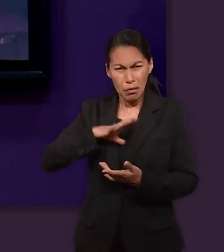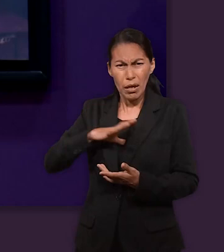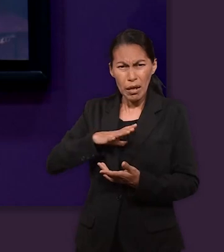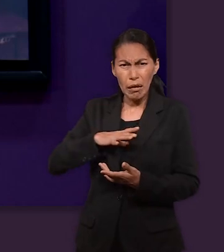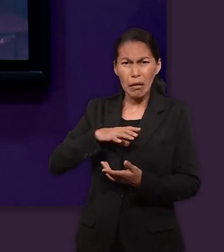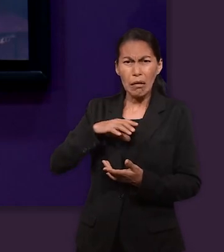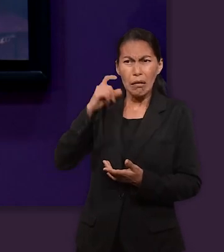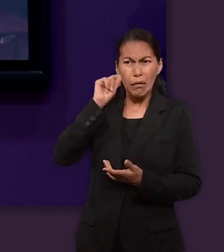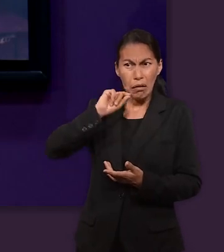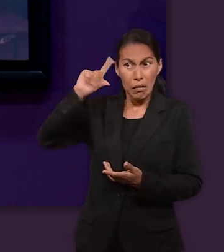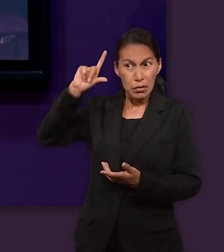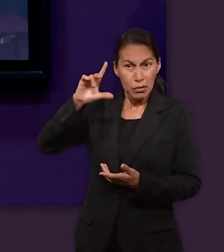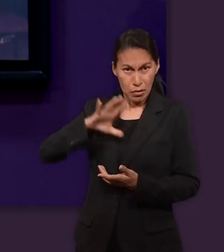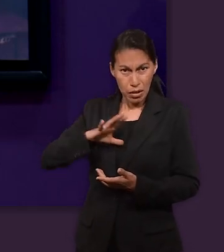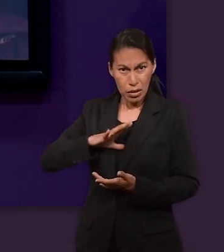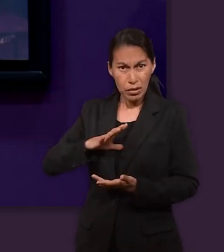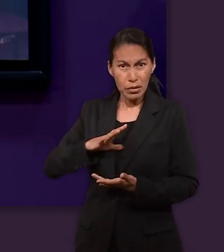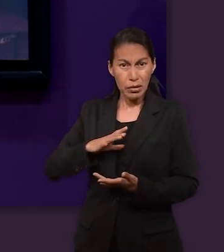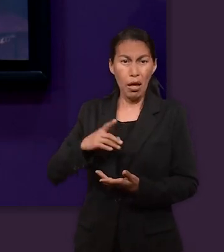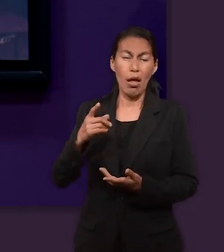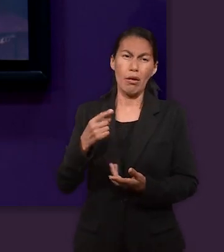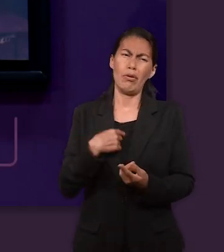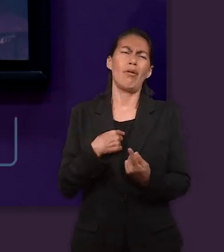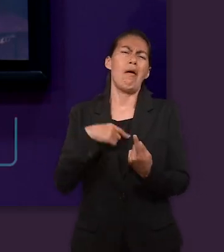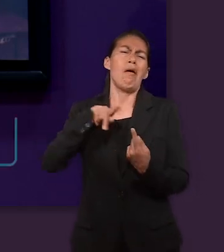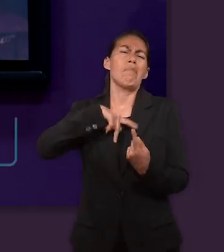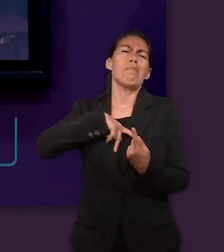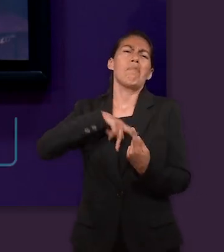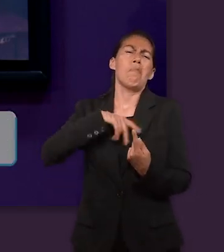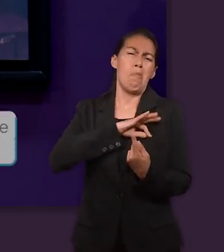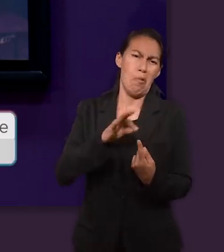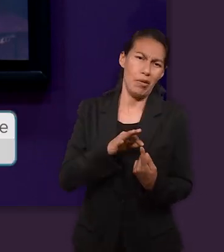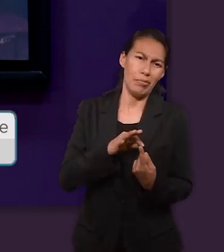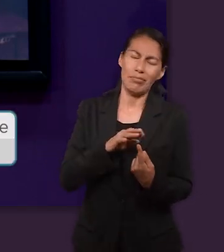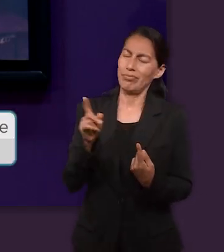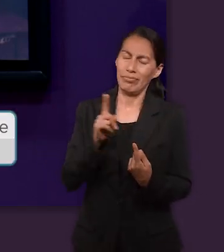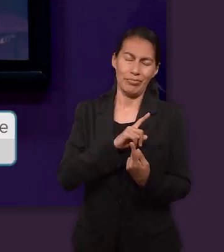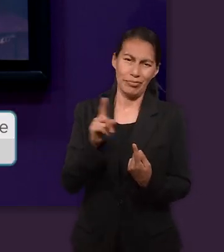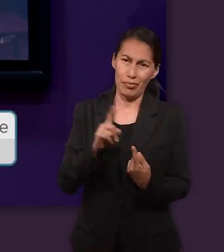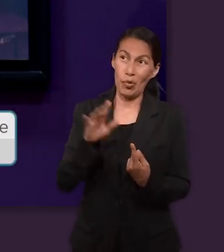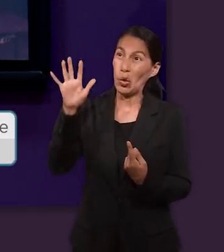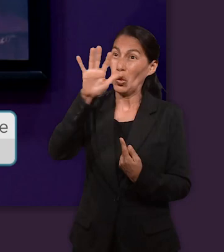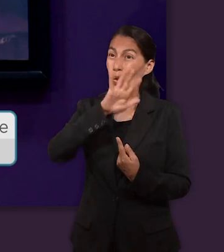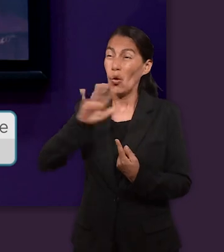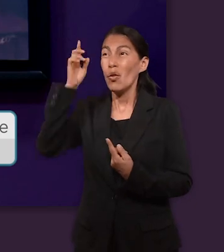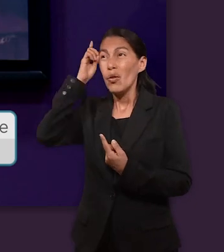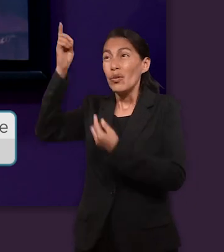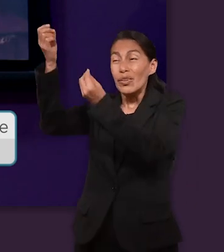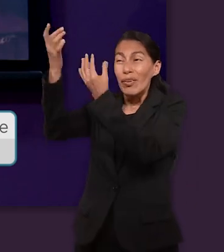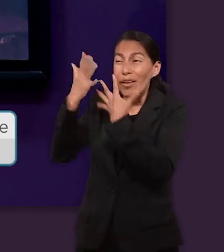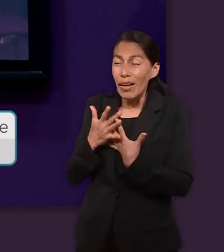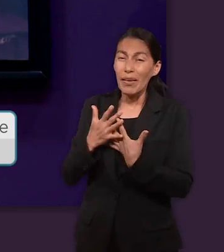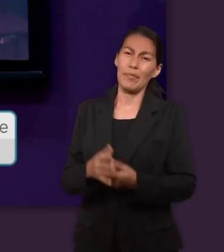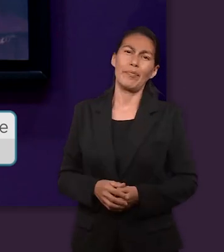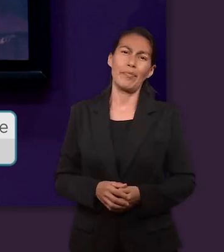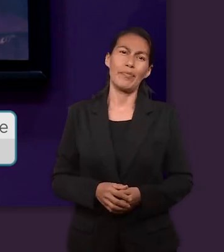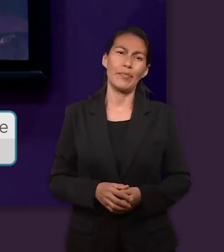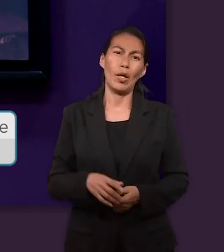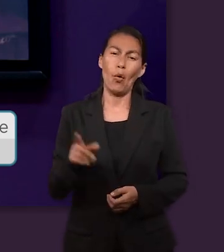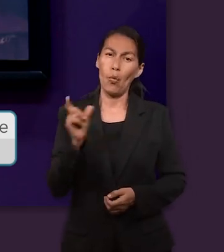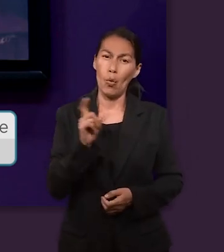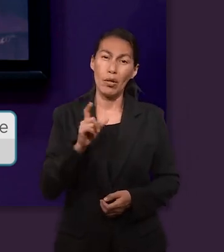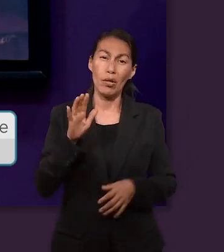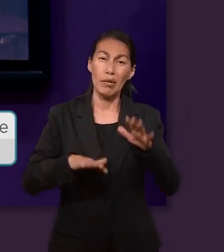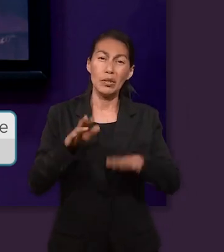talento y que tienen éxito, así entre comillas, no deben olvidar que todo procede de Dios. Amén. Entonces, cuando